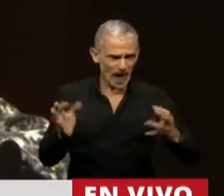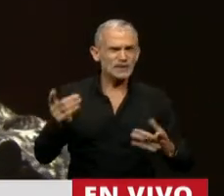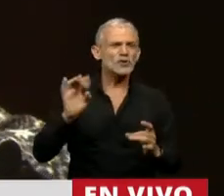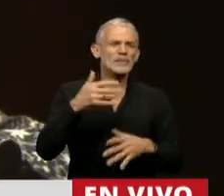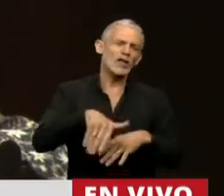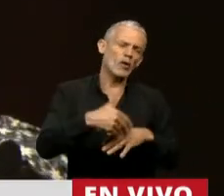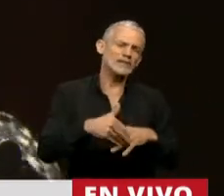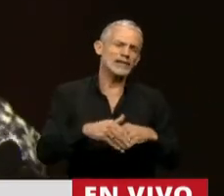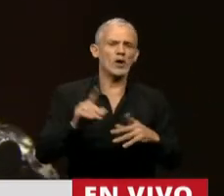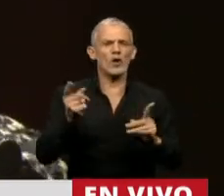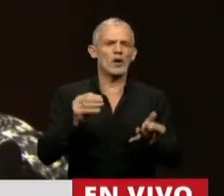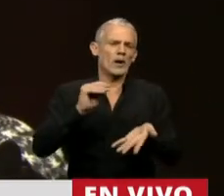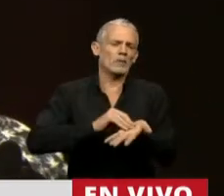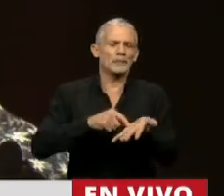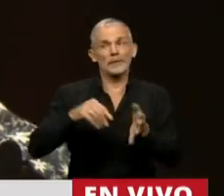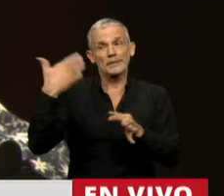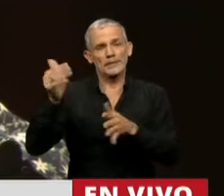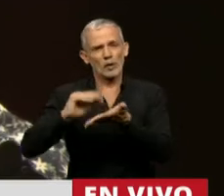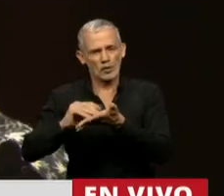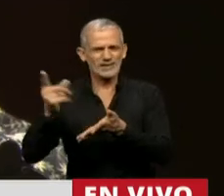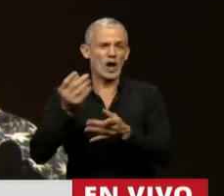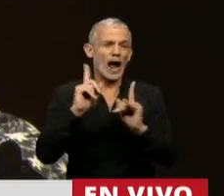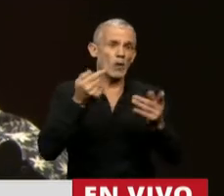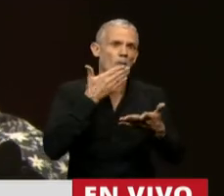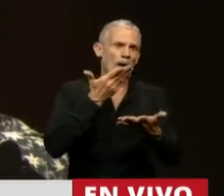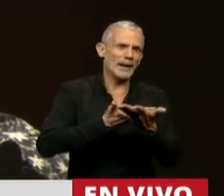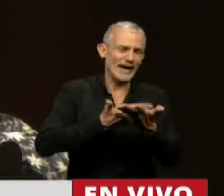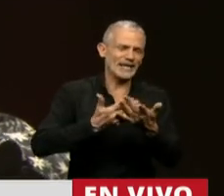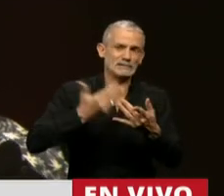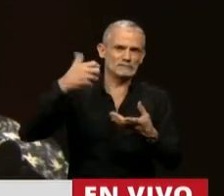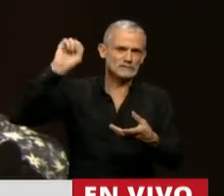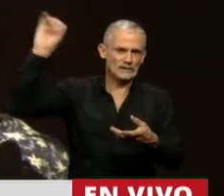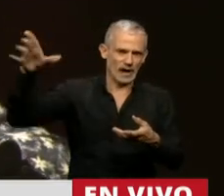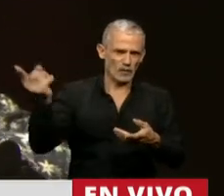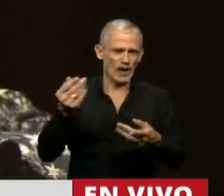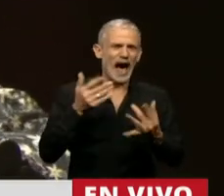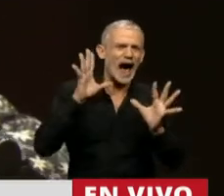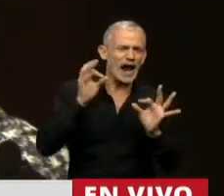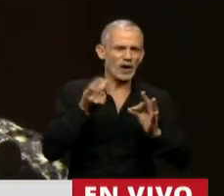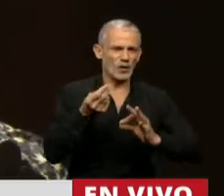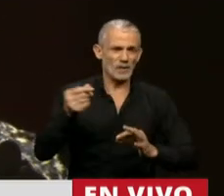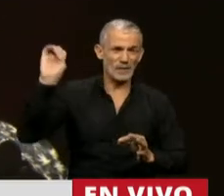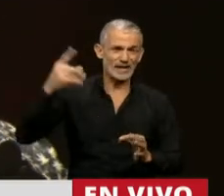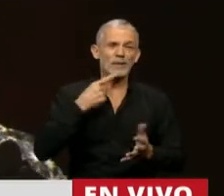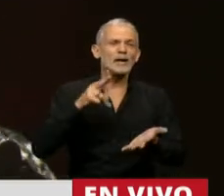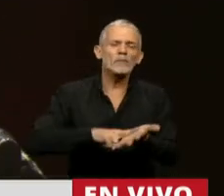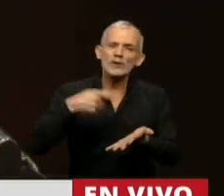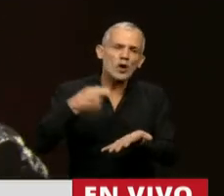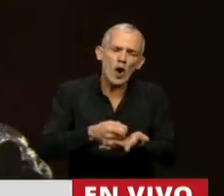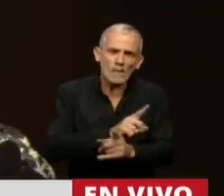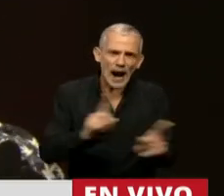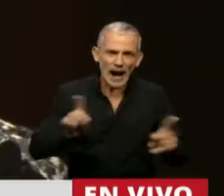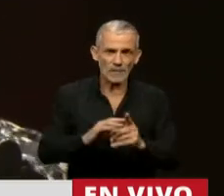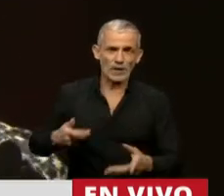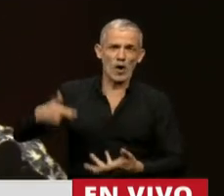hacen es cambiar de domicilio fiscal y llevarse afuera algunos papeles y llevarse afuera algo de dinero para no pagar impuestos, para